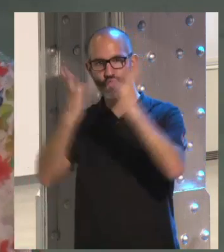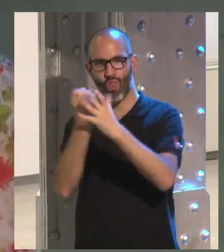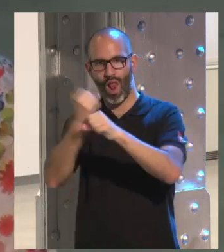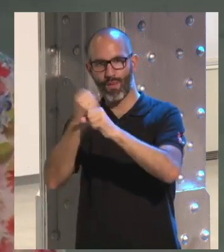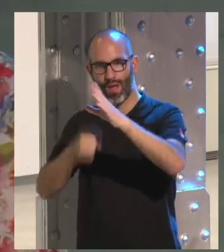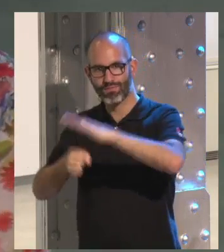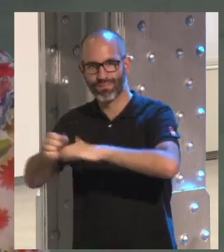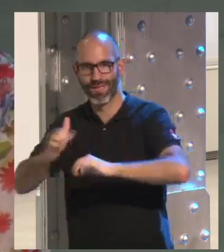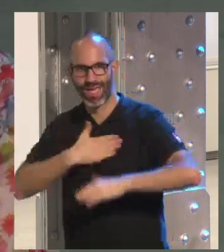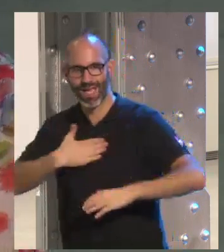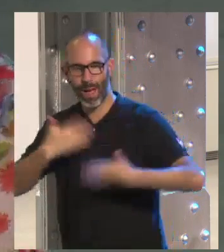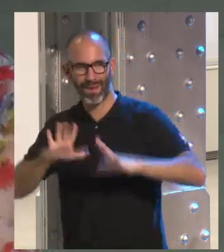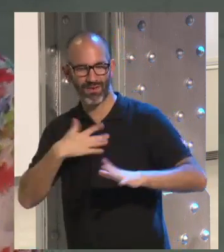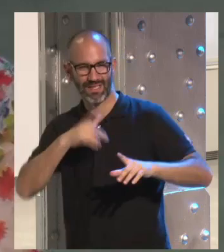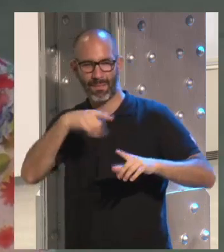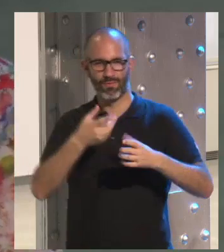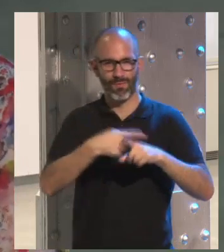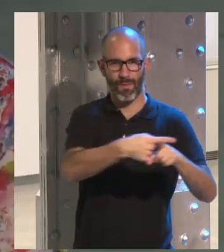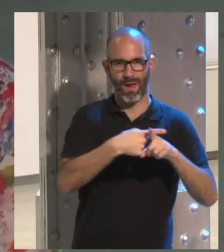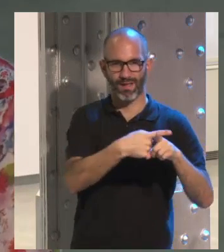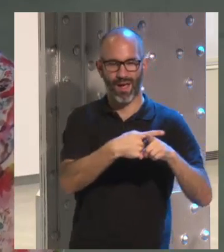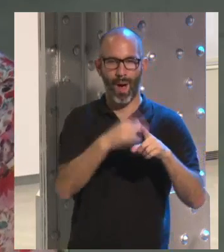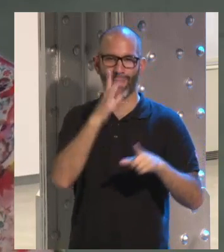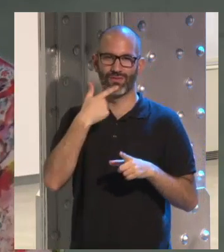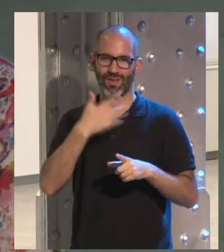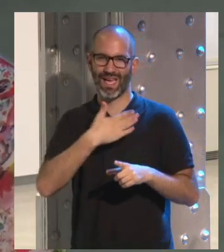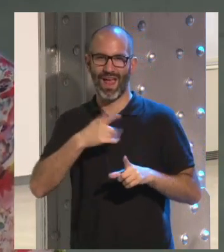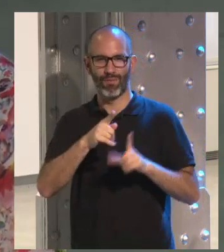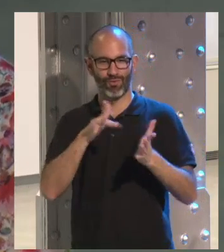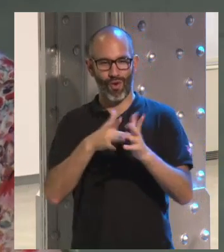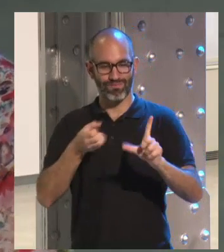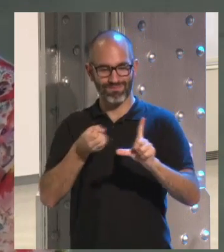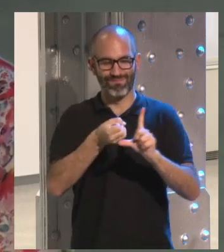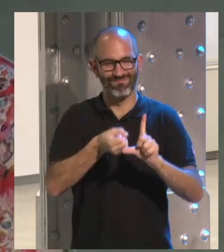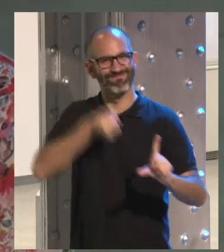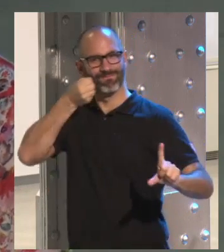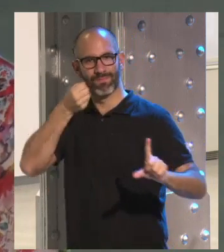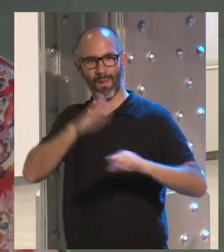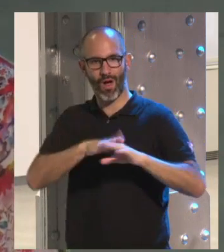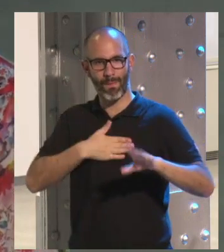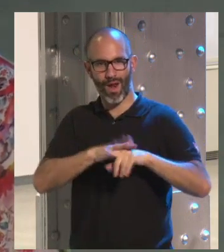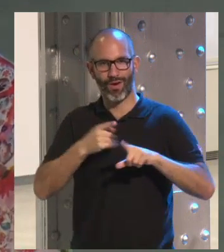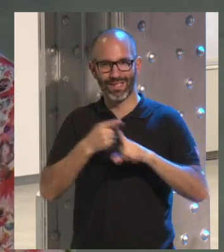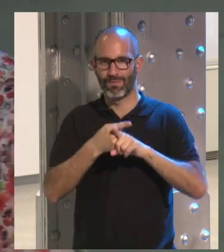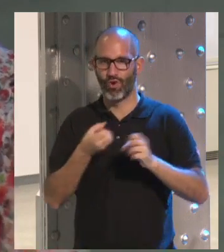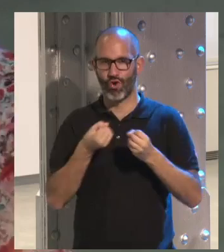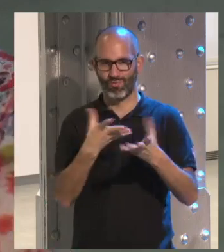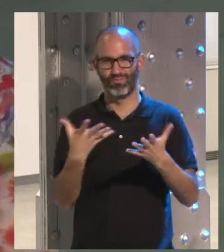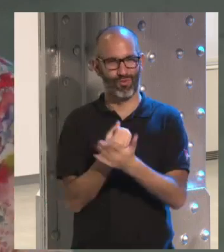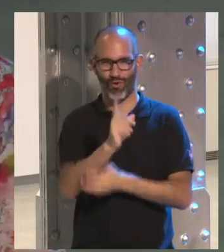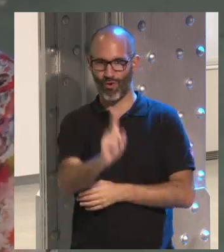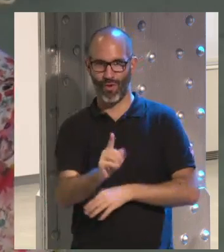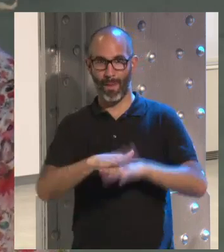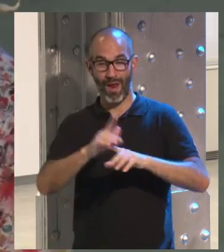hacía sentir que necesitaban ser un poco más prudentes a la hora de priorizar y compartir esa experiencia.